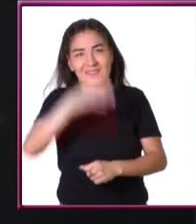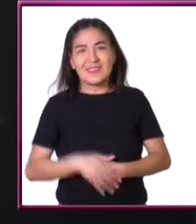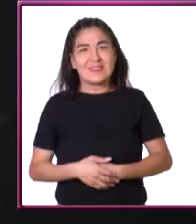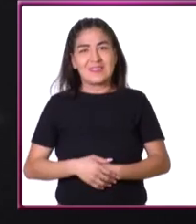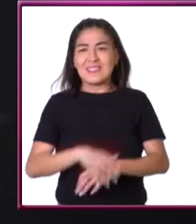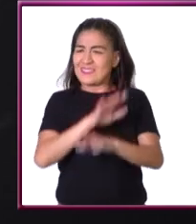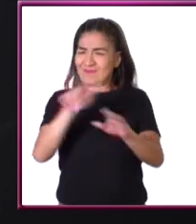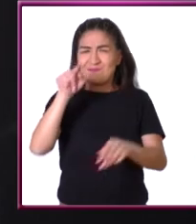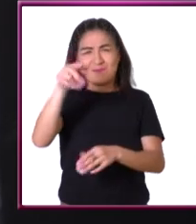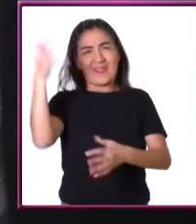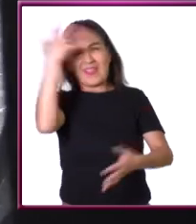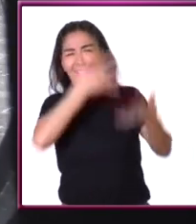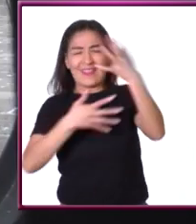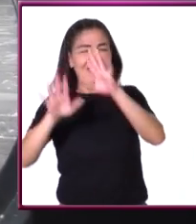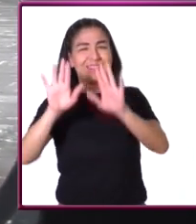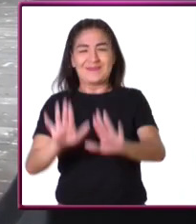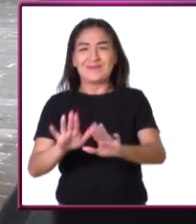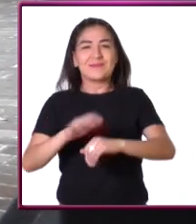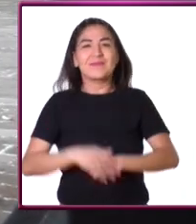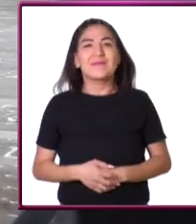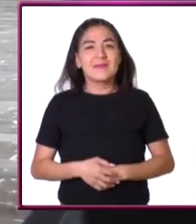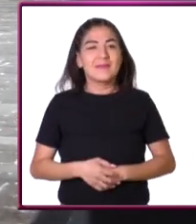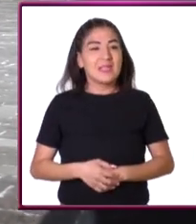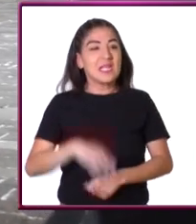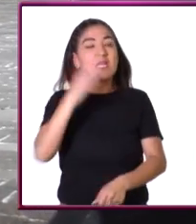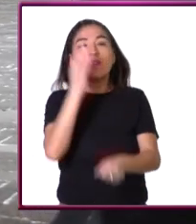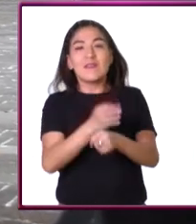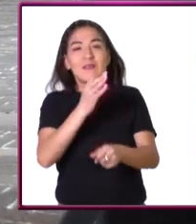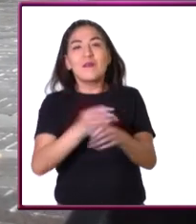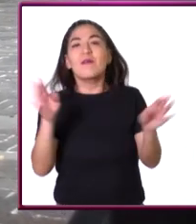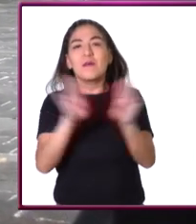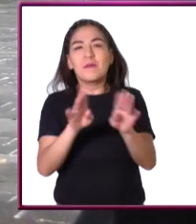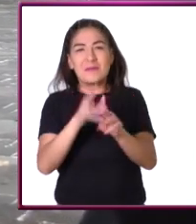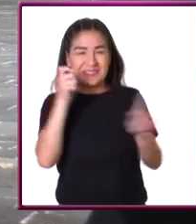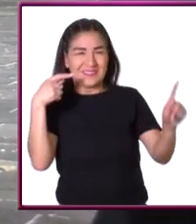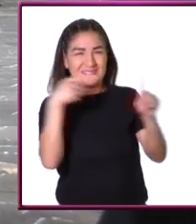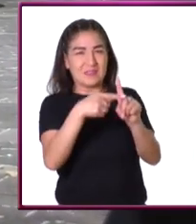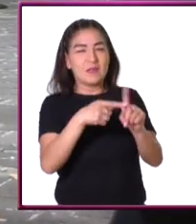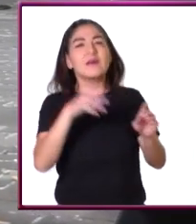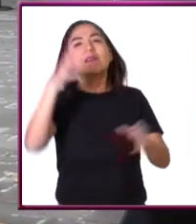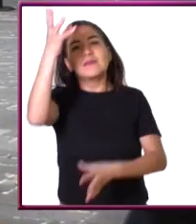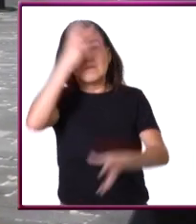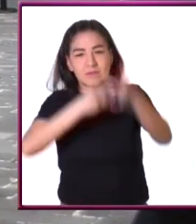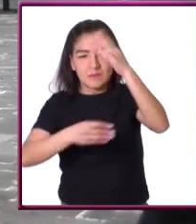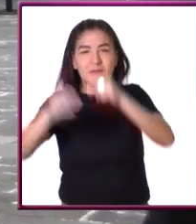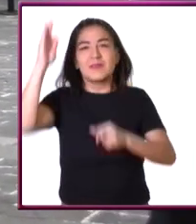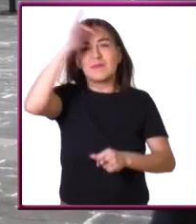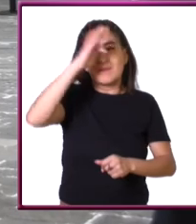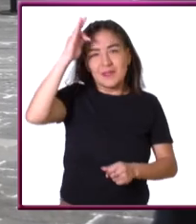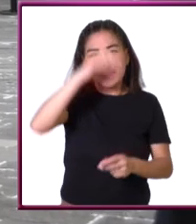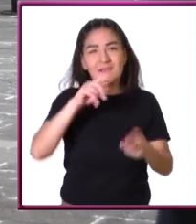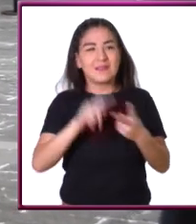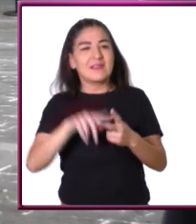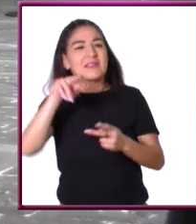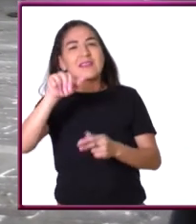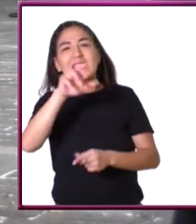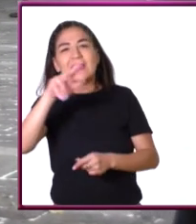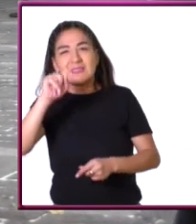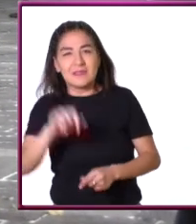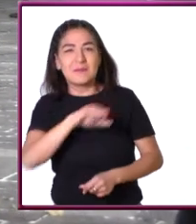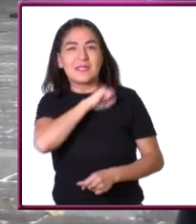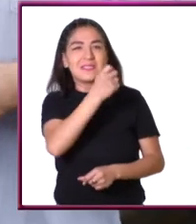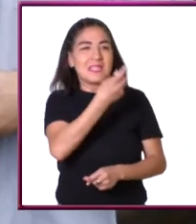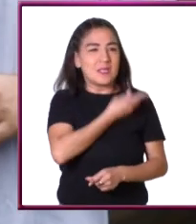Ernesto ya estás revolviendo todo pero bueno aunque así más o menos en esa complejidad aprendimos de filosofía de